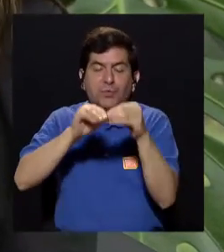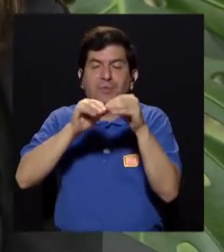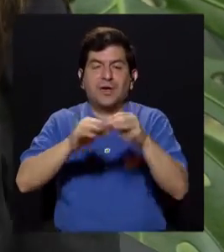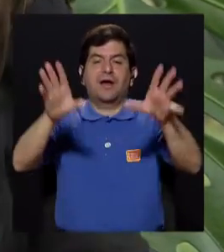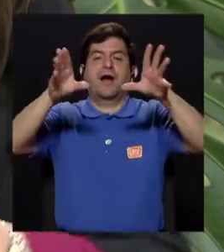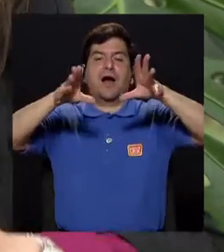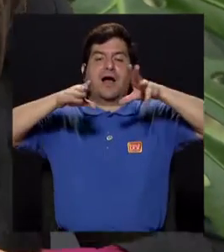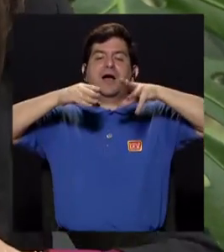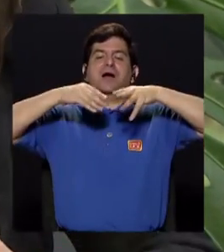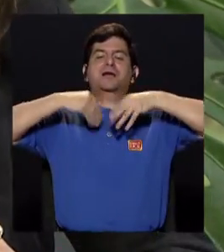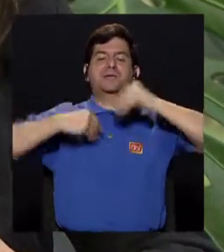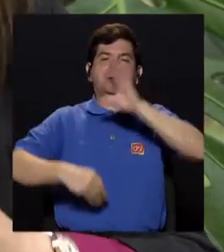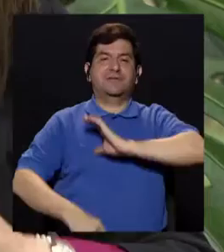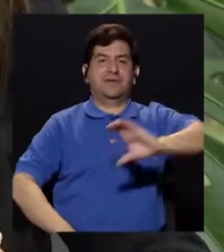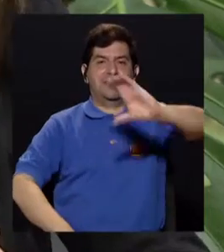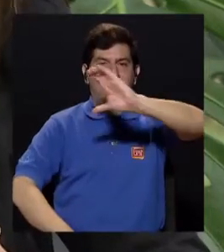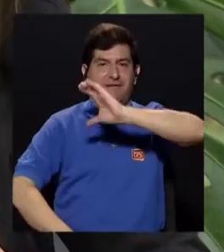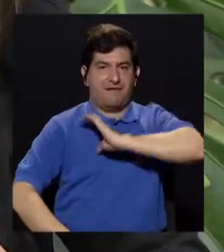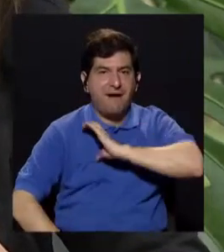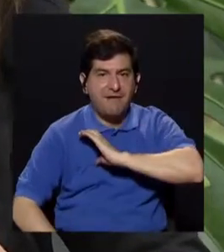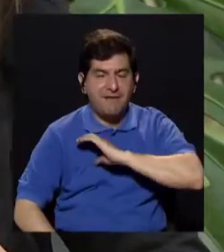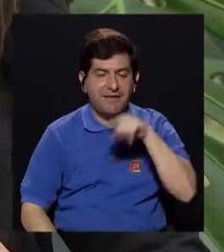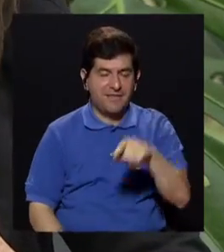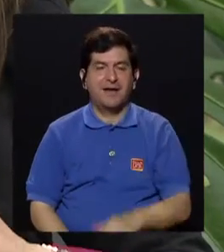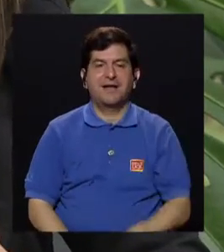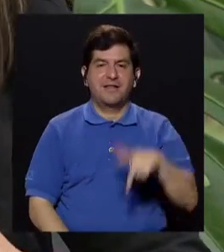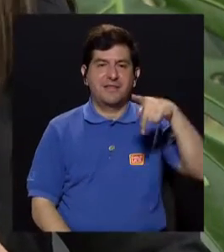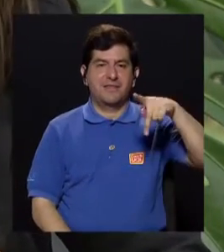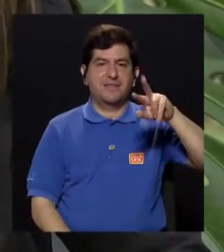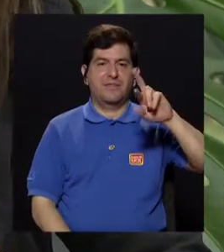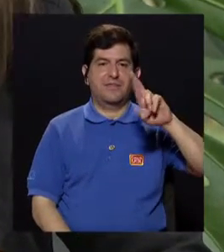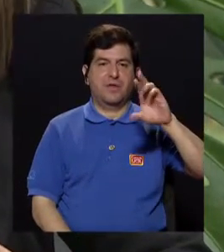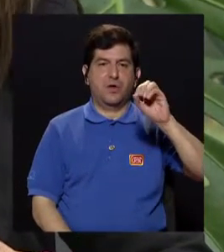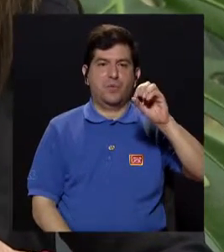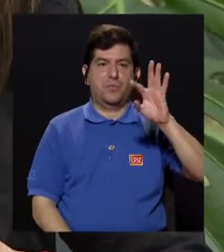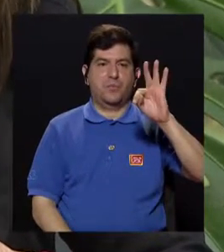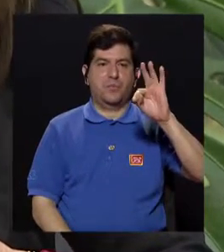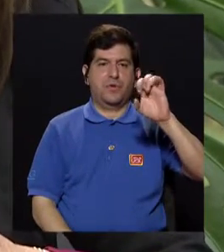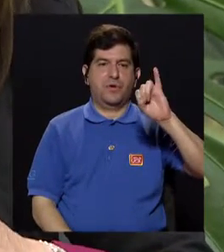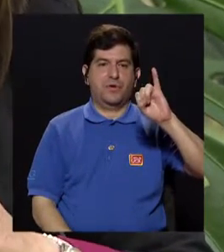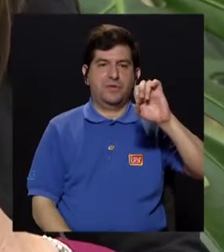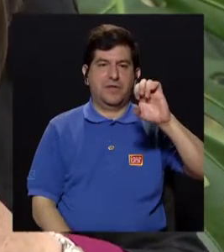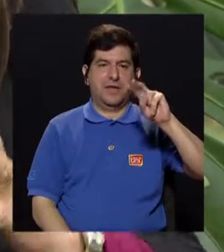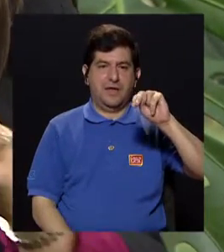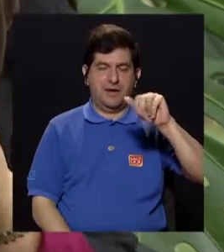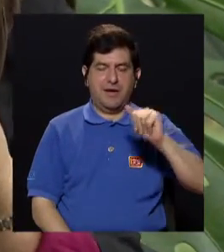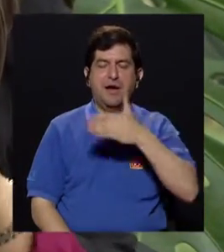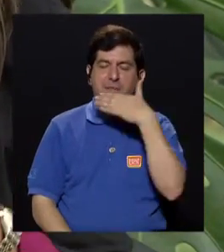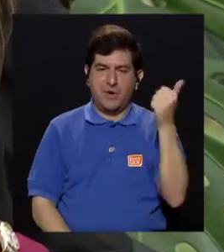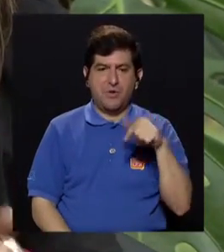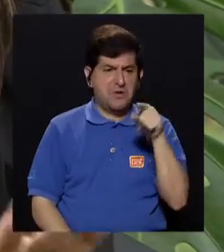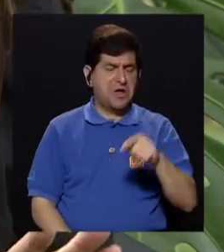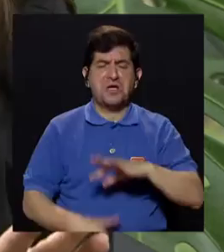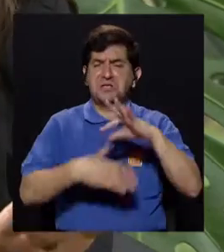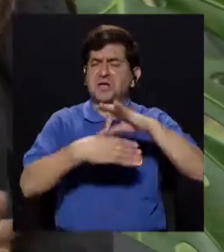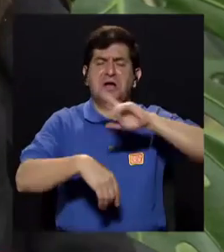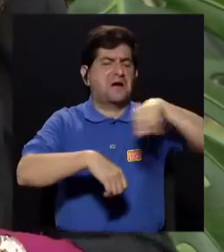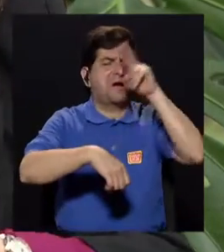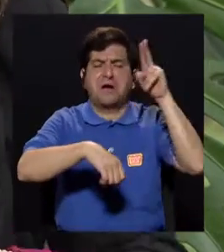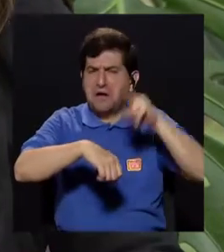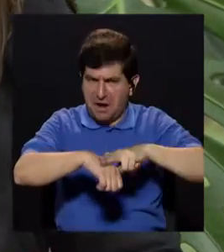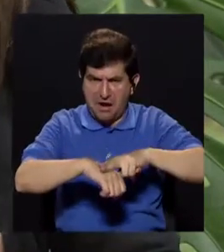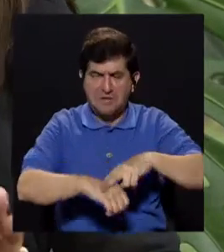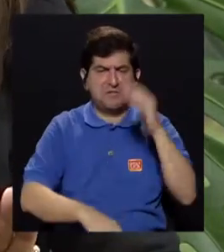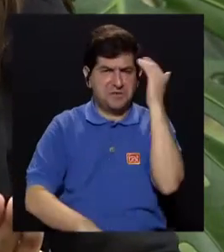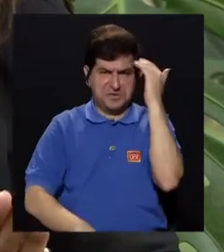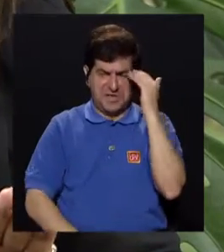suman, la absorción y la calidad de esa proteína va a ser mejor. Entonces, esa es la carne común y corriente para